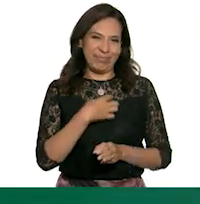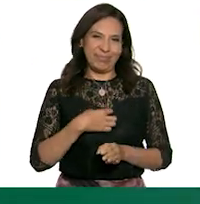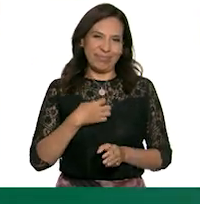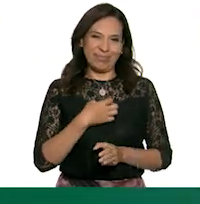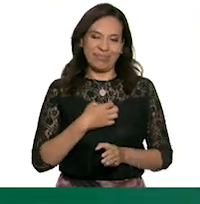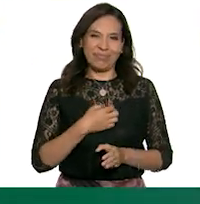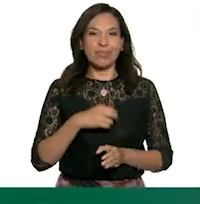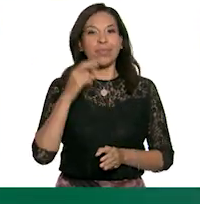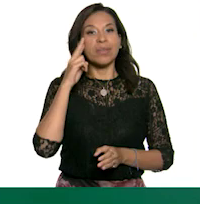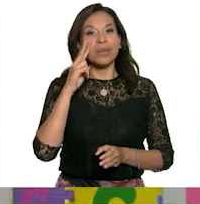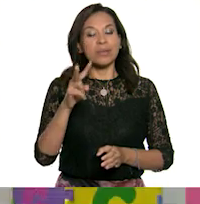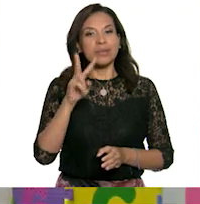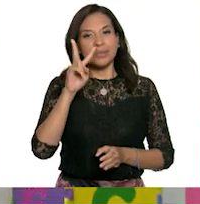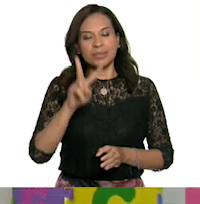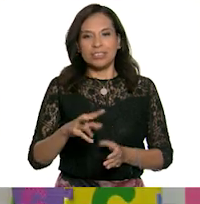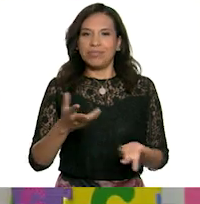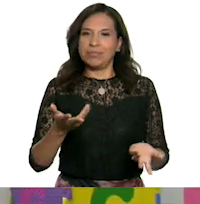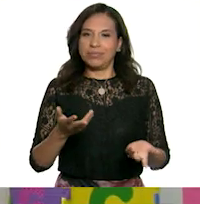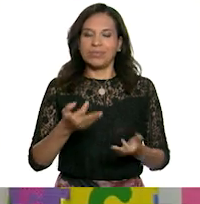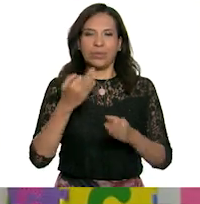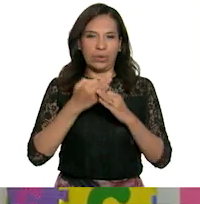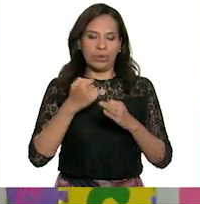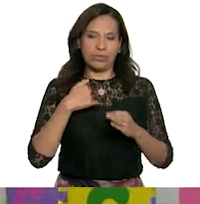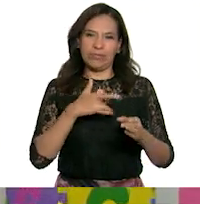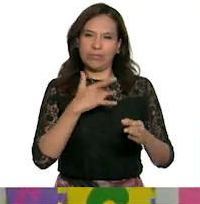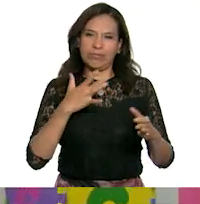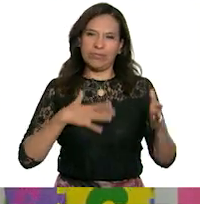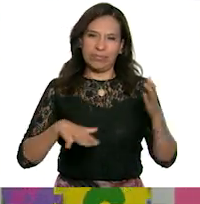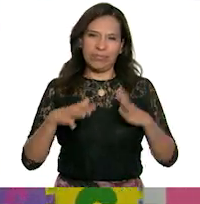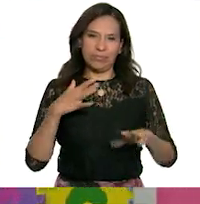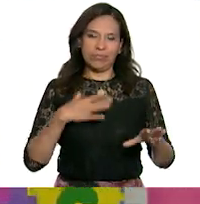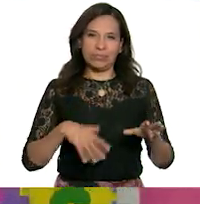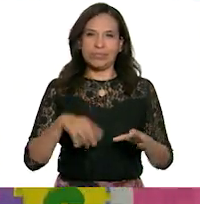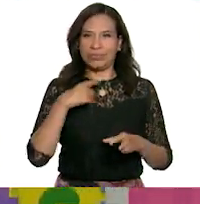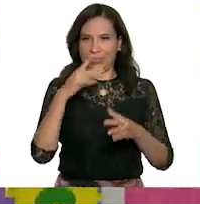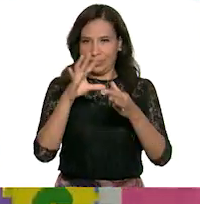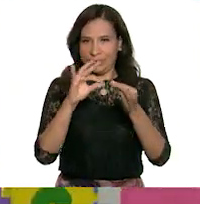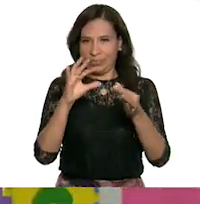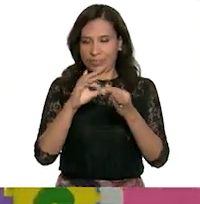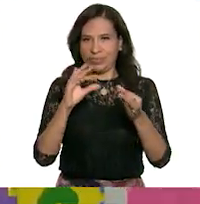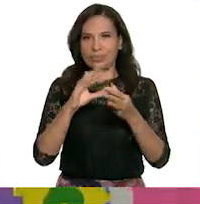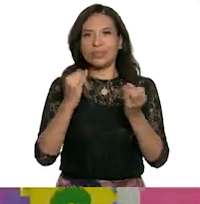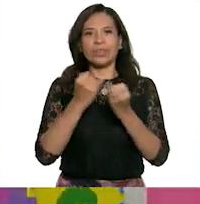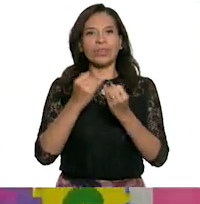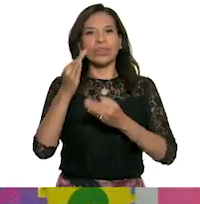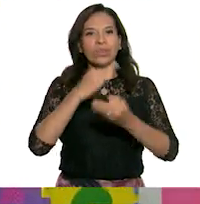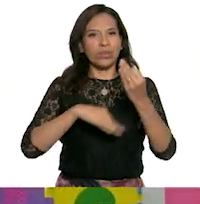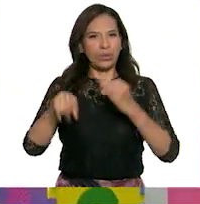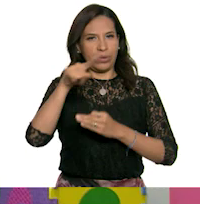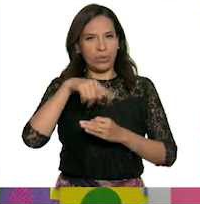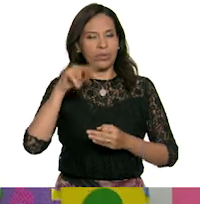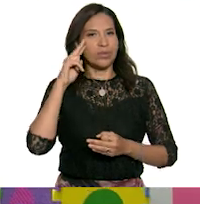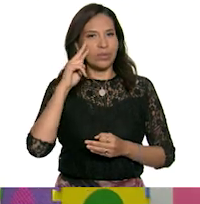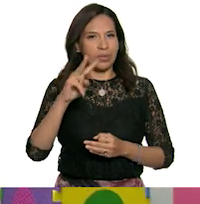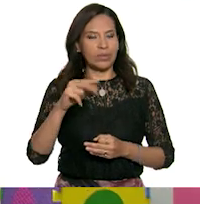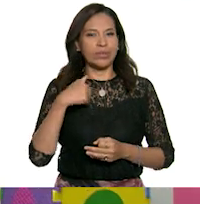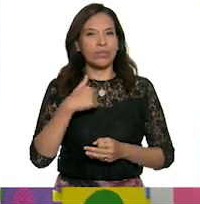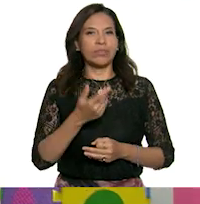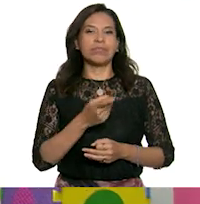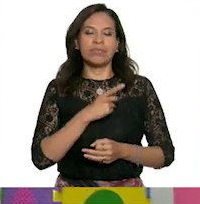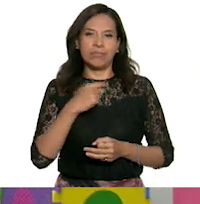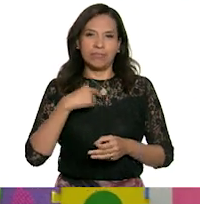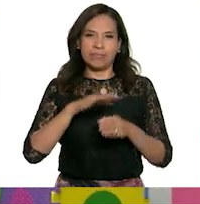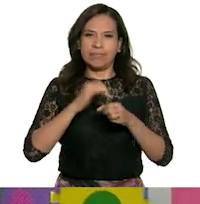verla. La verdad es que ando un poco cansado. Es que le voy a contar y le voy a contar también a todos ustedes que me están viendo que tuve que